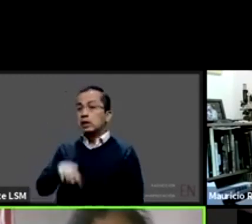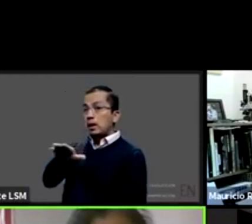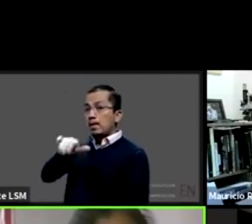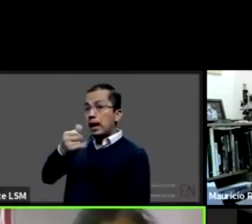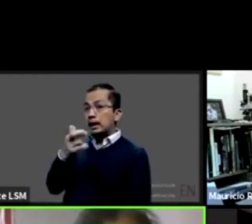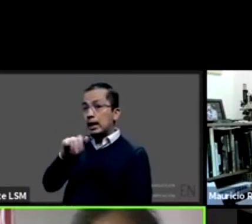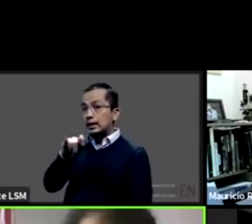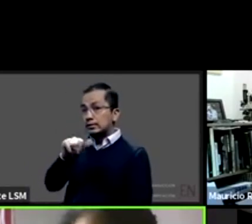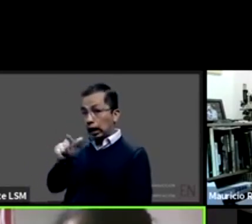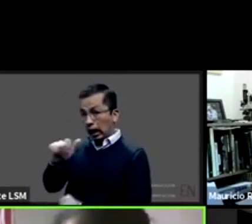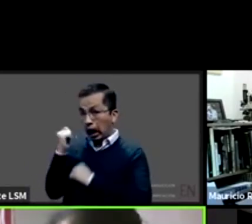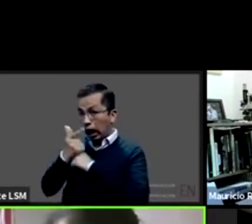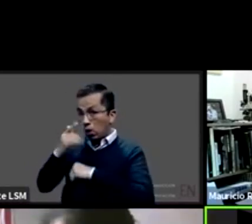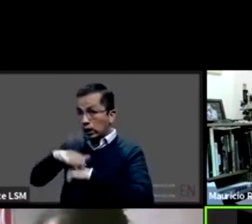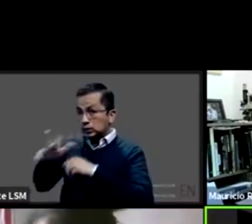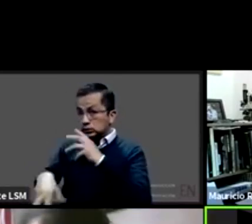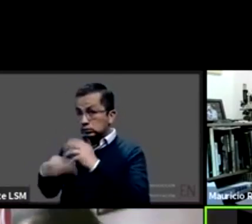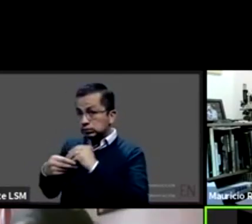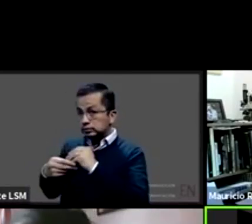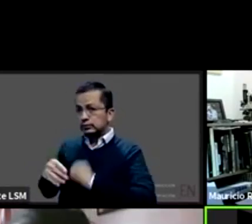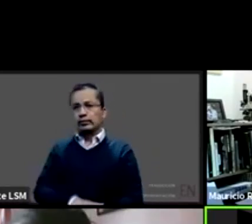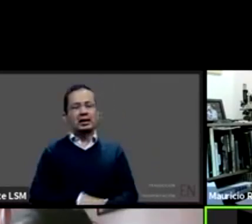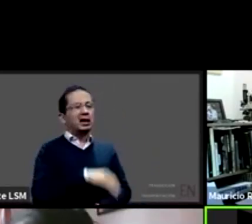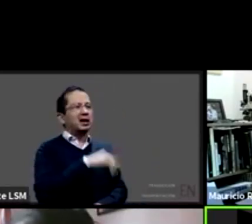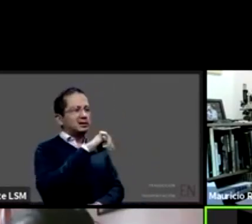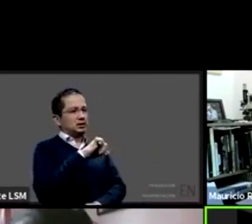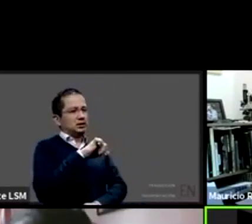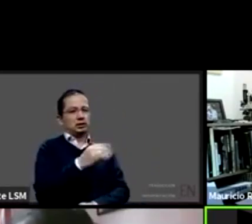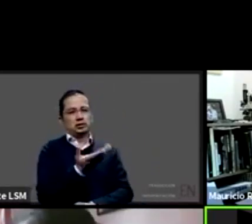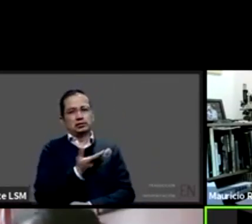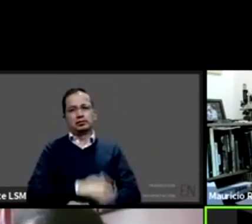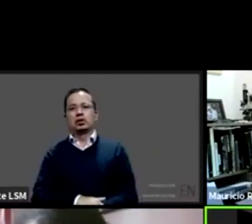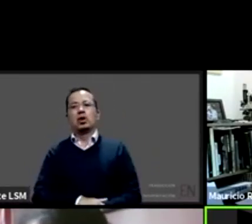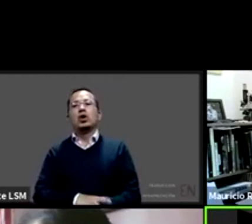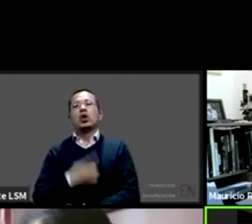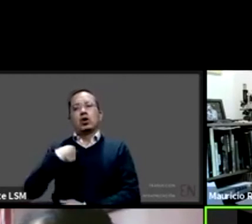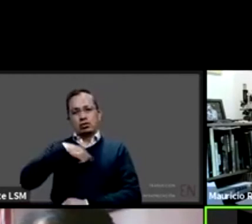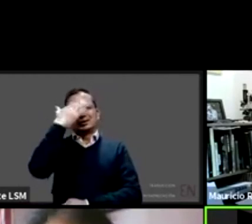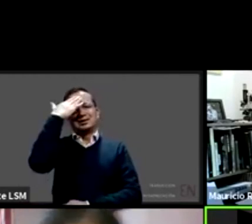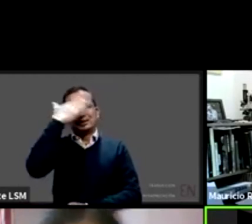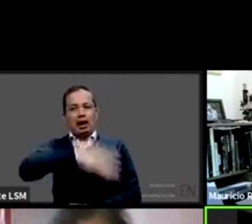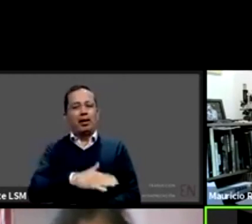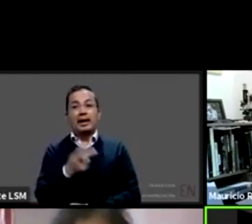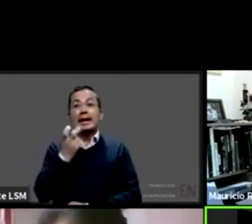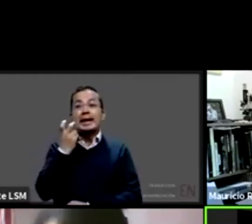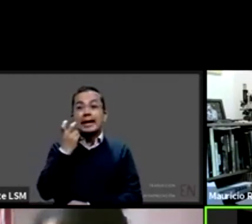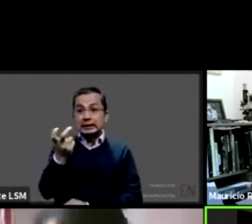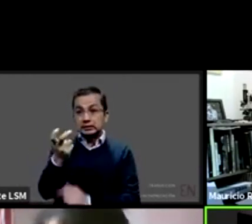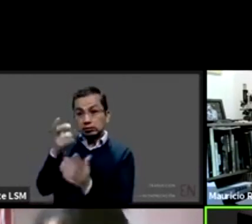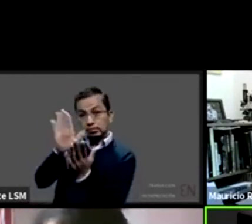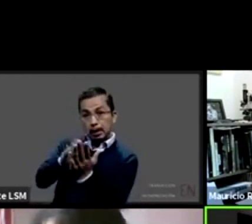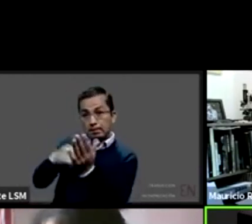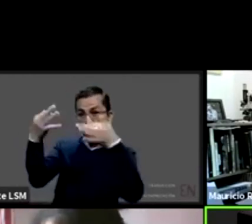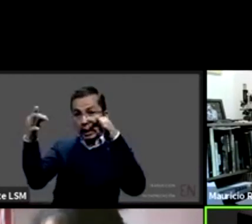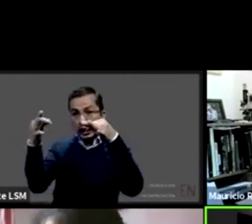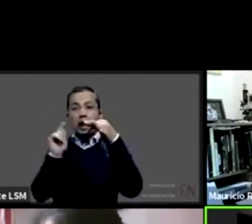Sí pues más que nada obviamente sabemos que este documento son recomendaciones y valdría la pena ya que están